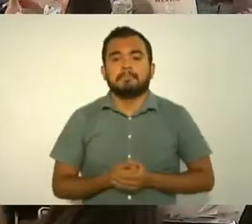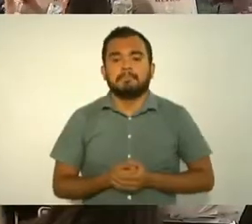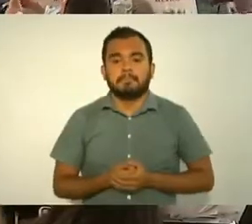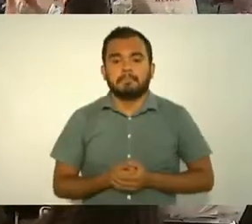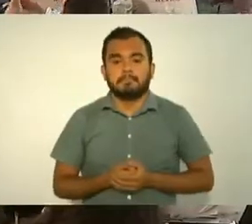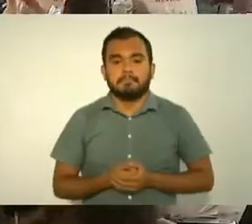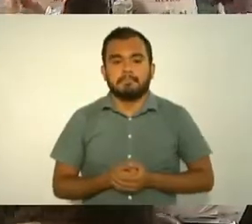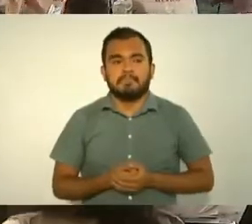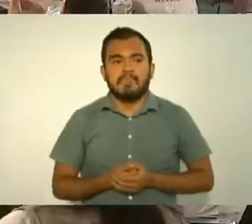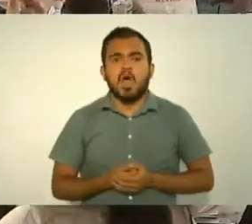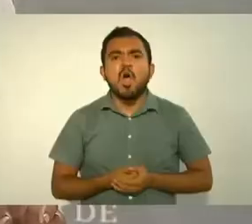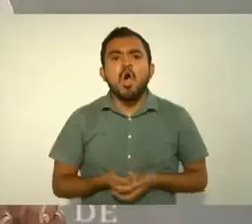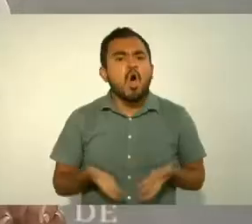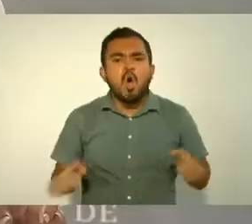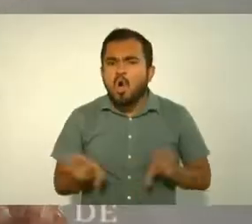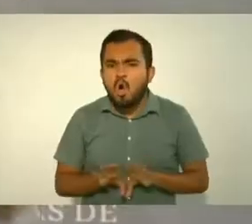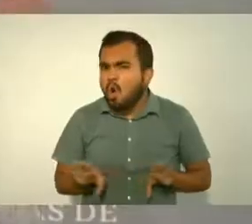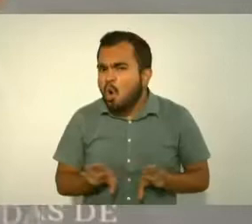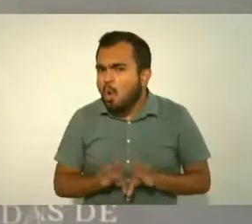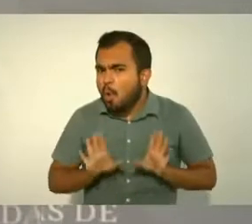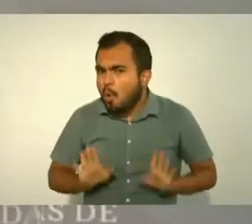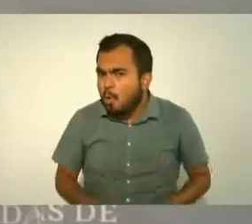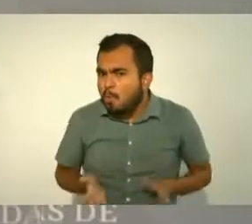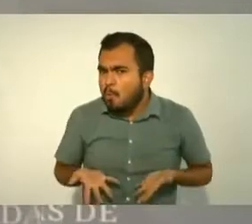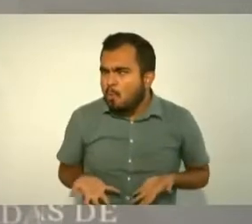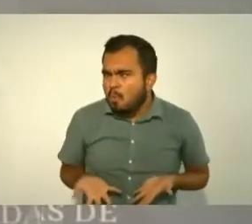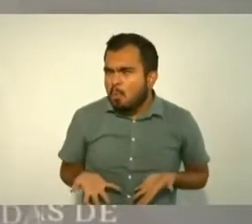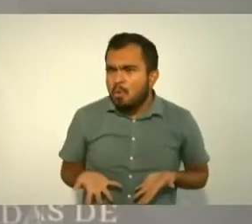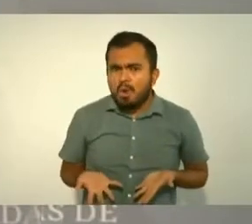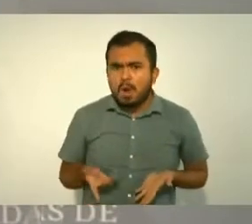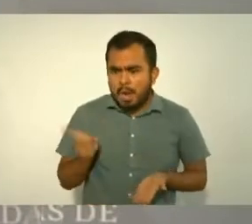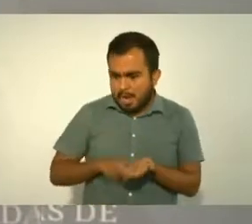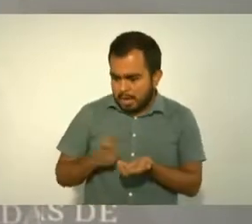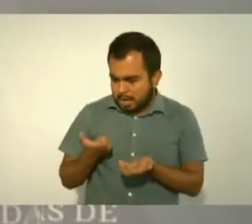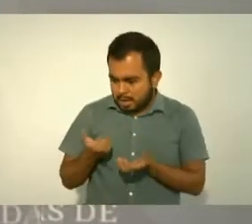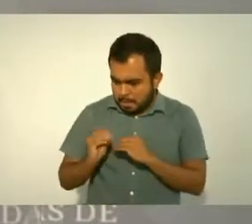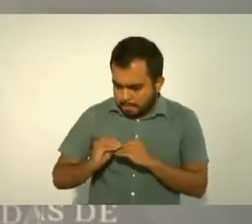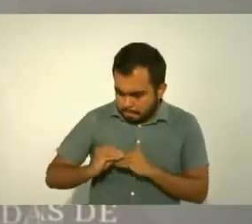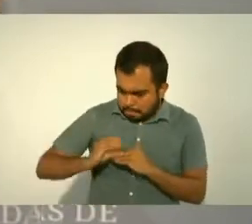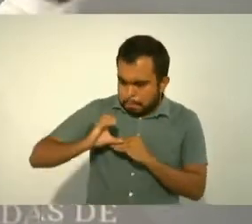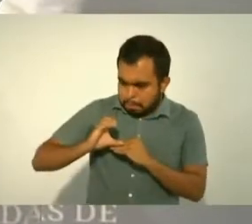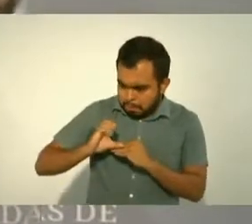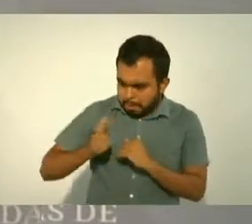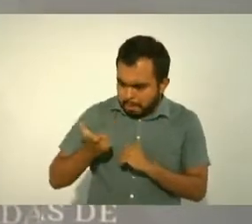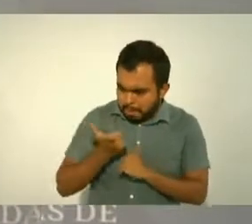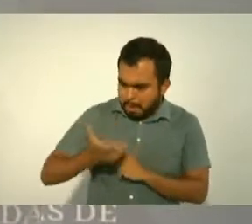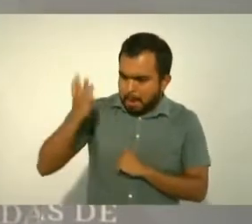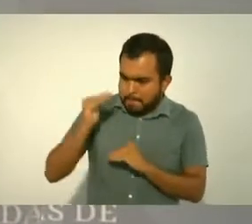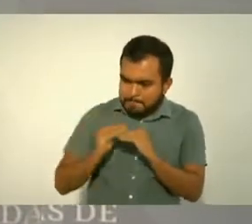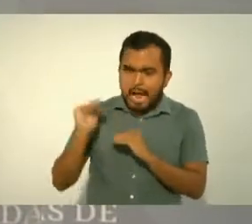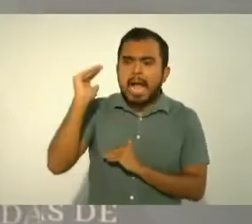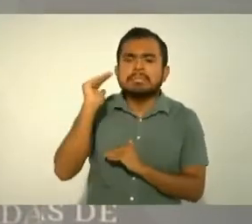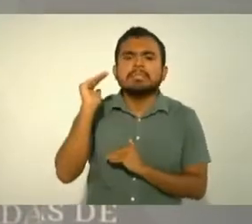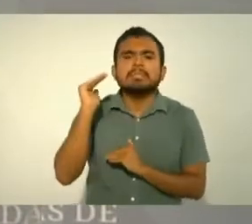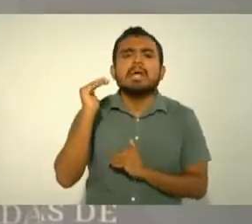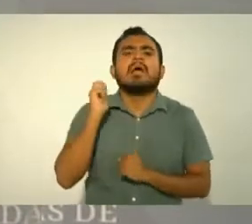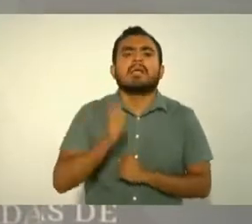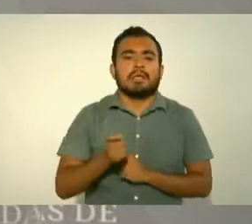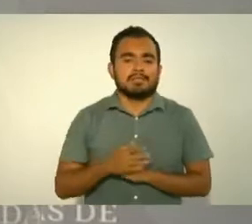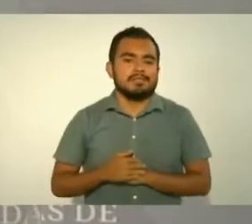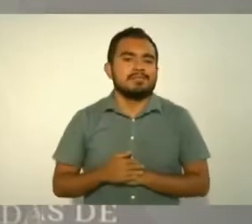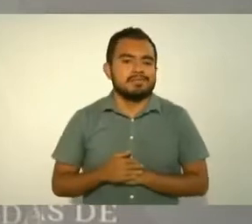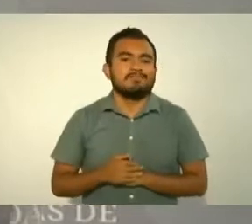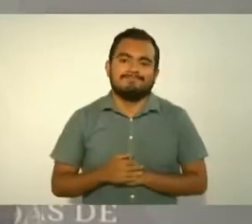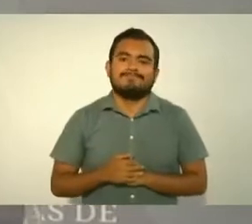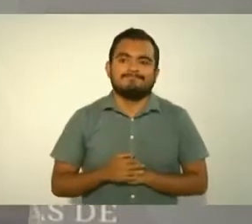¿Cómo? se refleja en la inflación pues ese